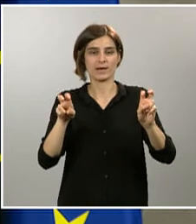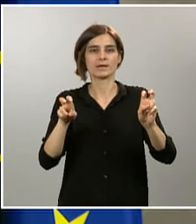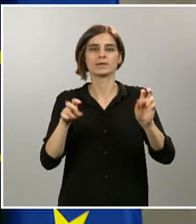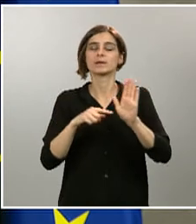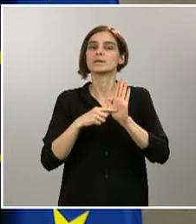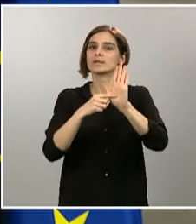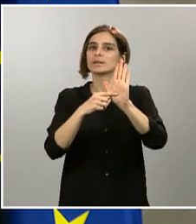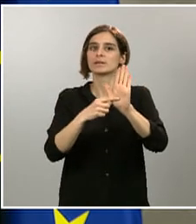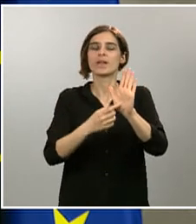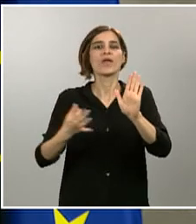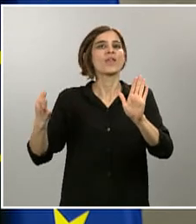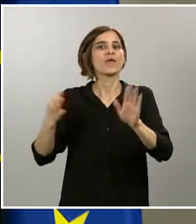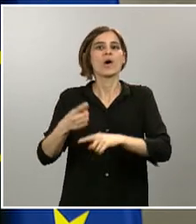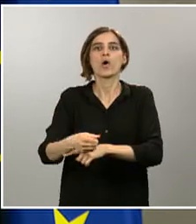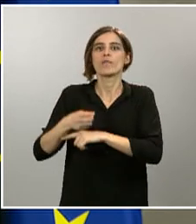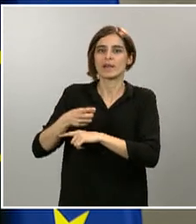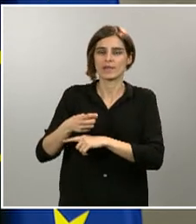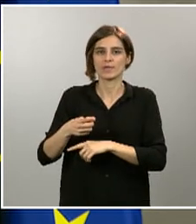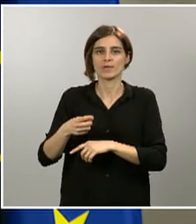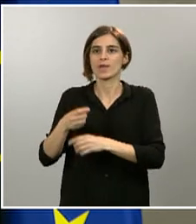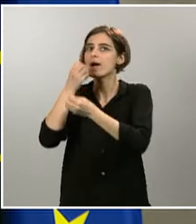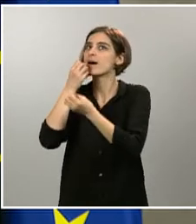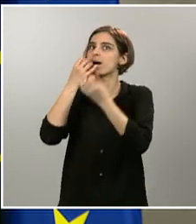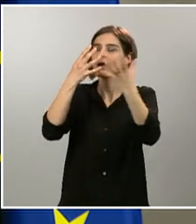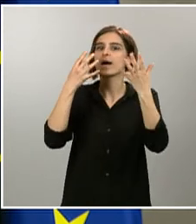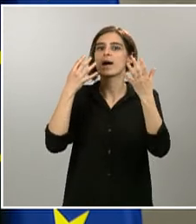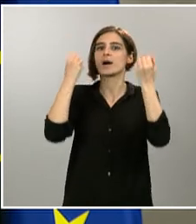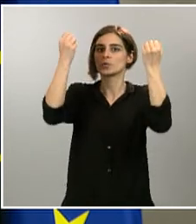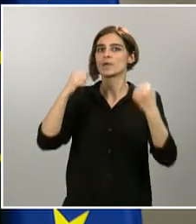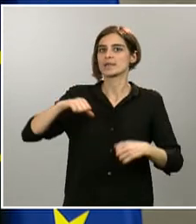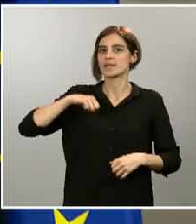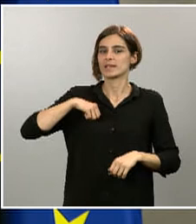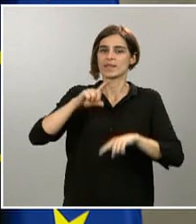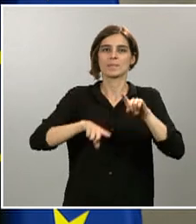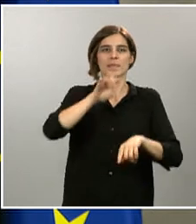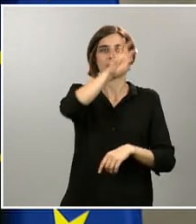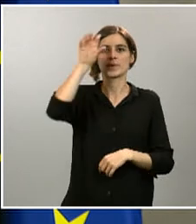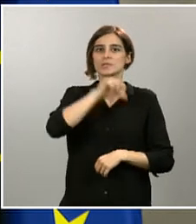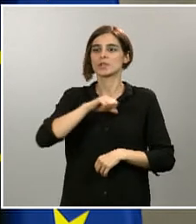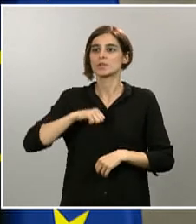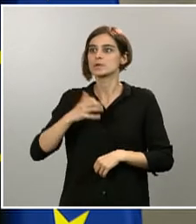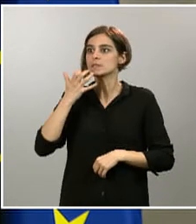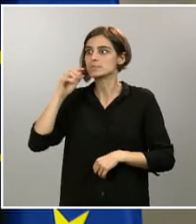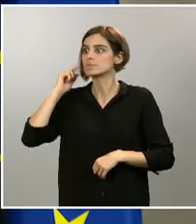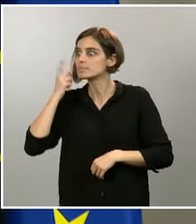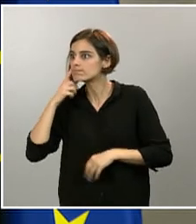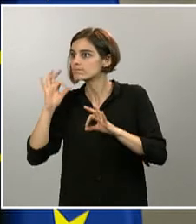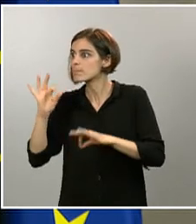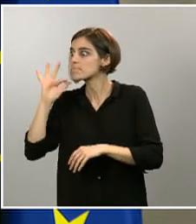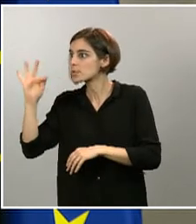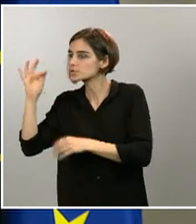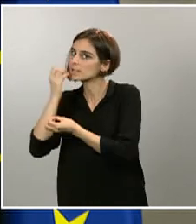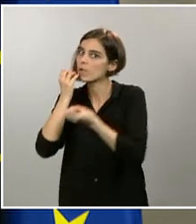de notificar a la autoridad sanitaria de cada comunidad autónoma todos los casos que se hayan diagnosticado positivamente de COVID.